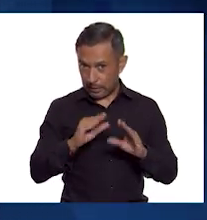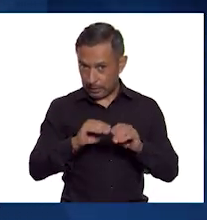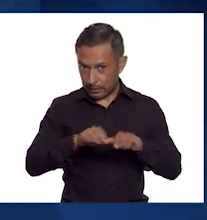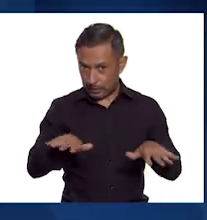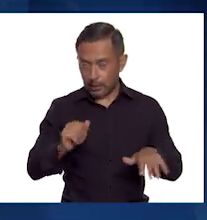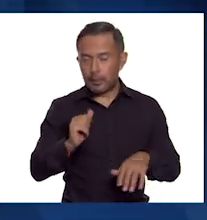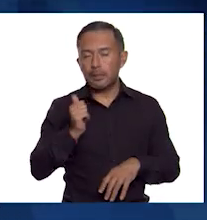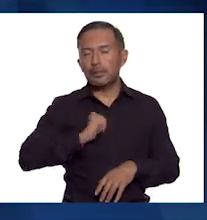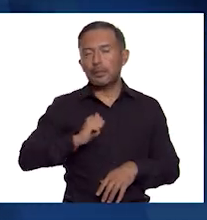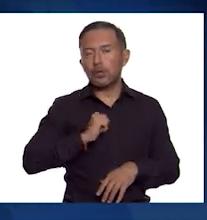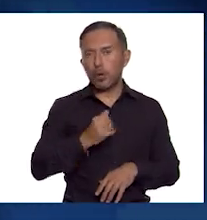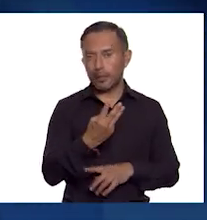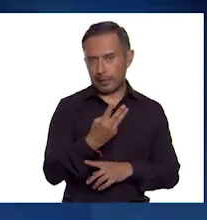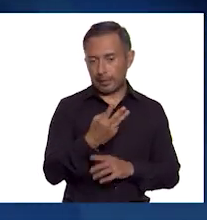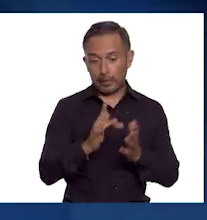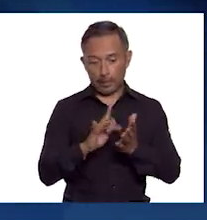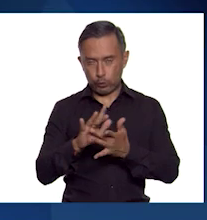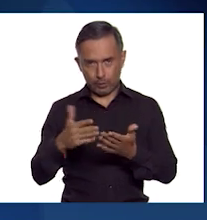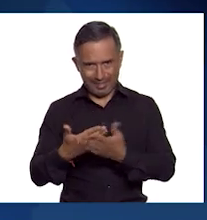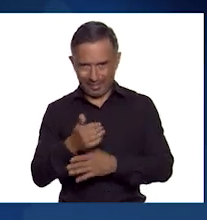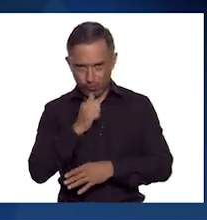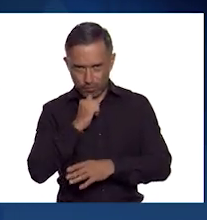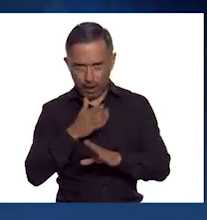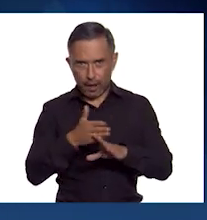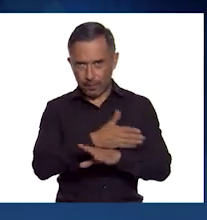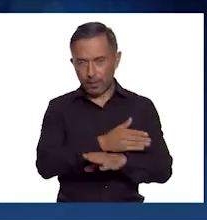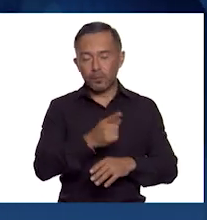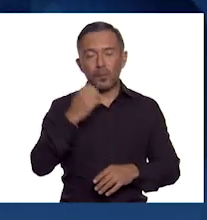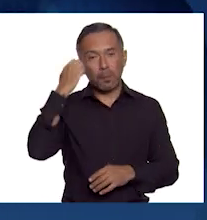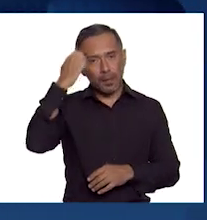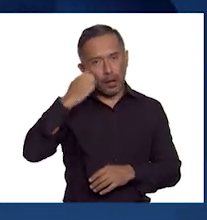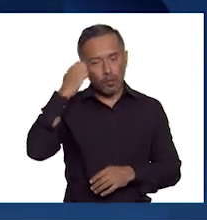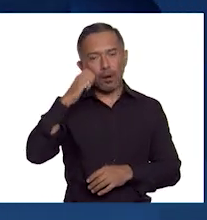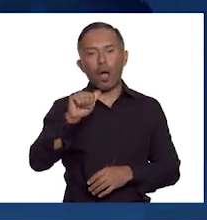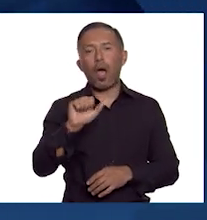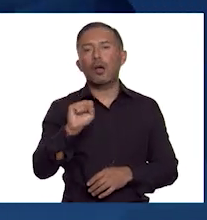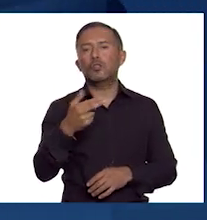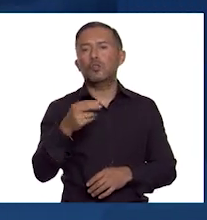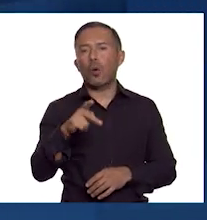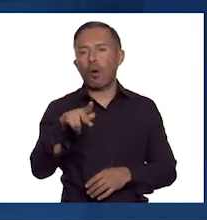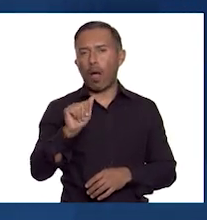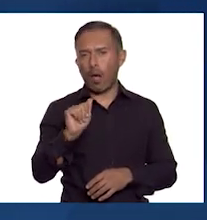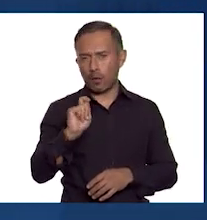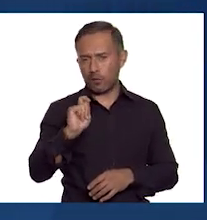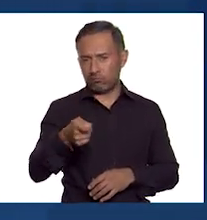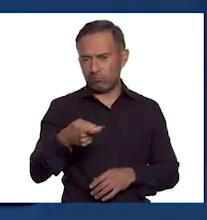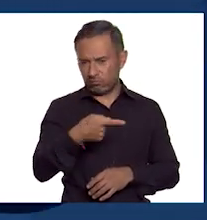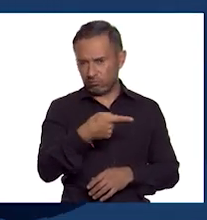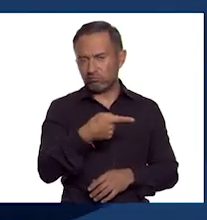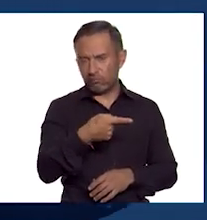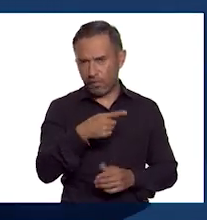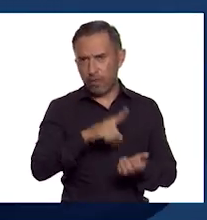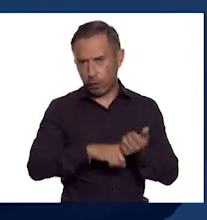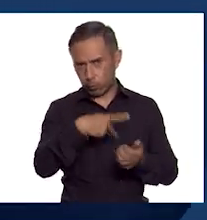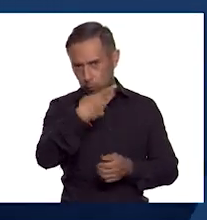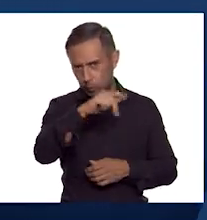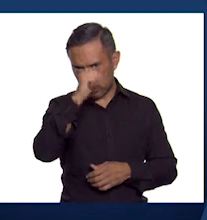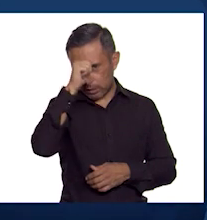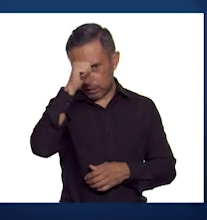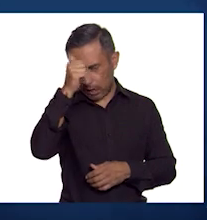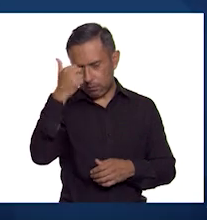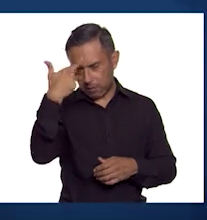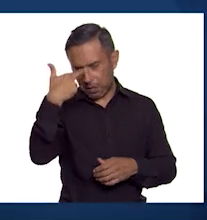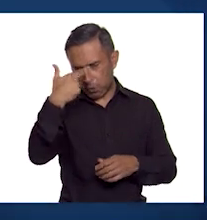nuestra era cuando el emperador Ashoka, que era un emperador de un buen conjunto de reinos de la India, se